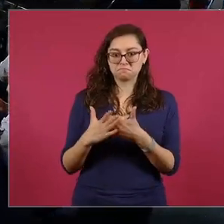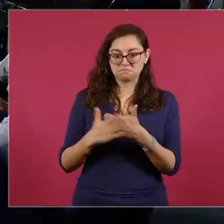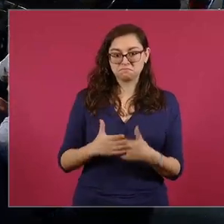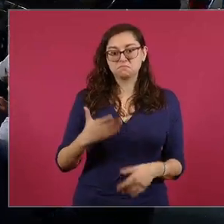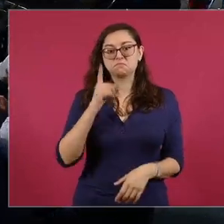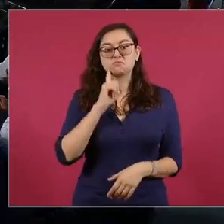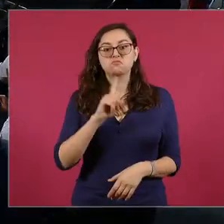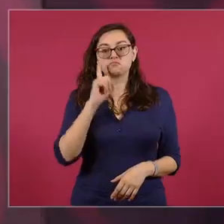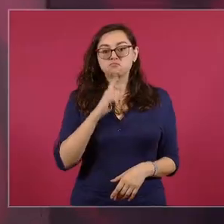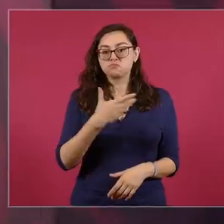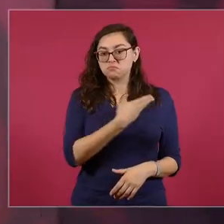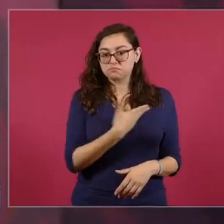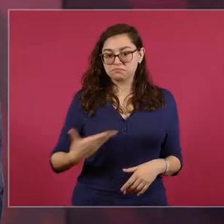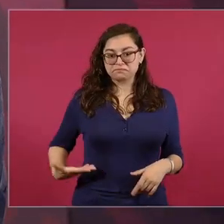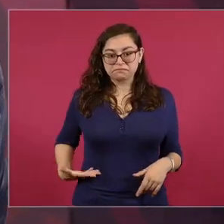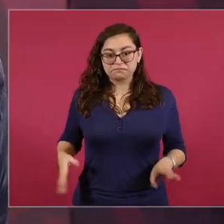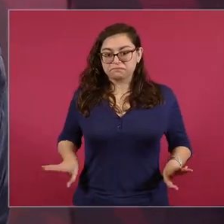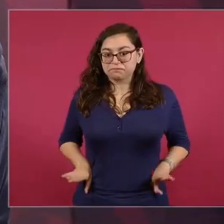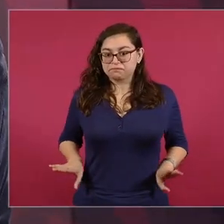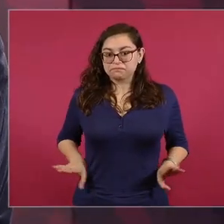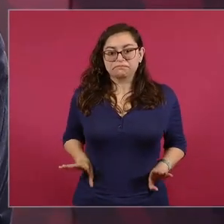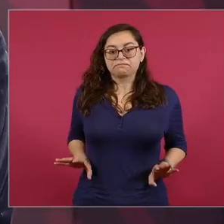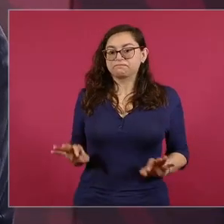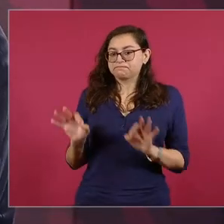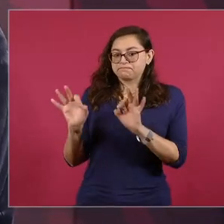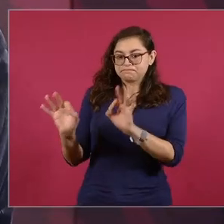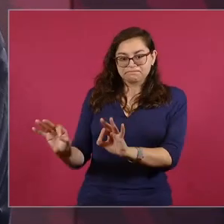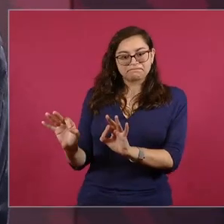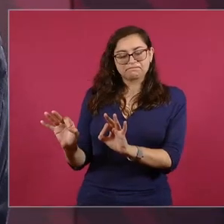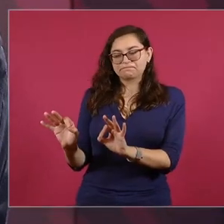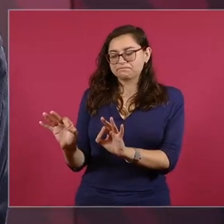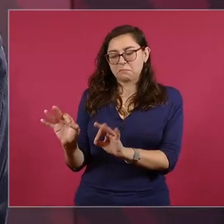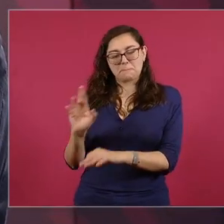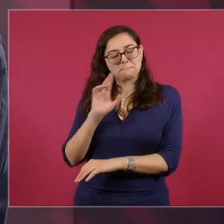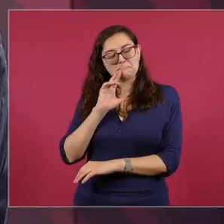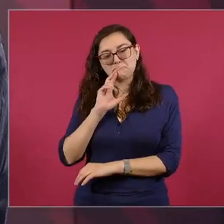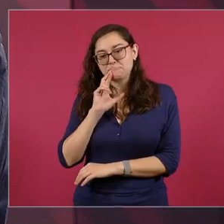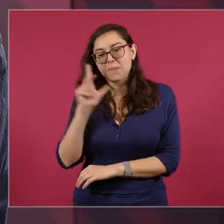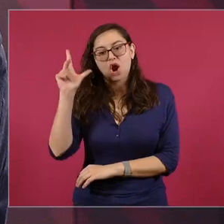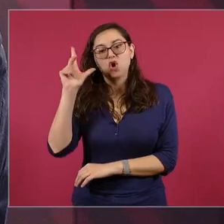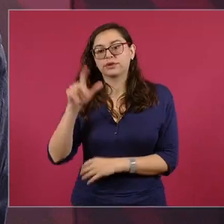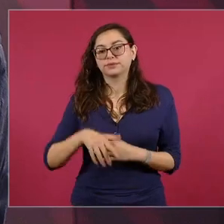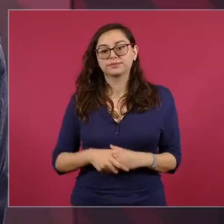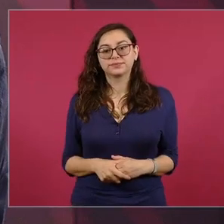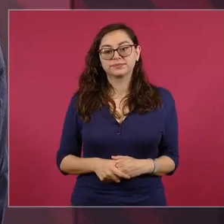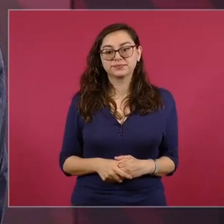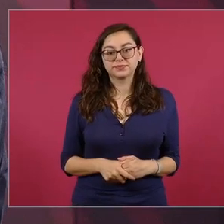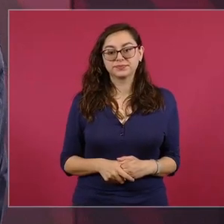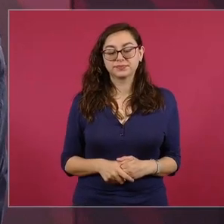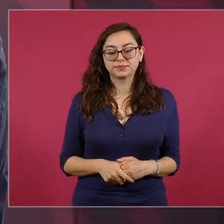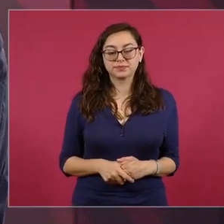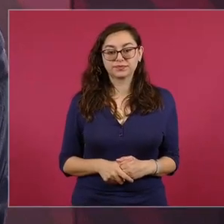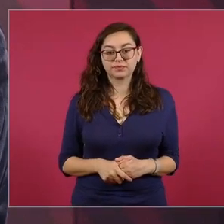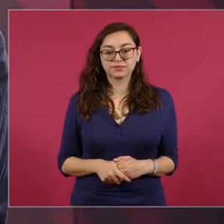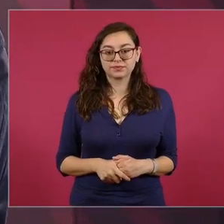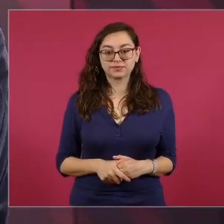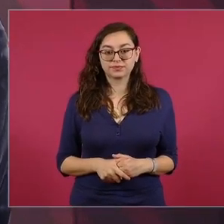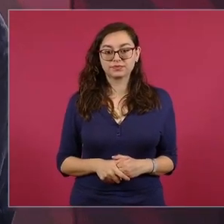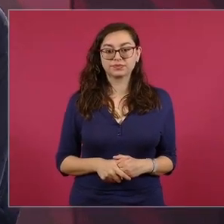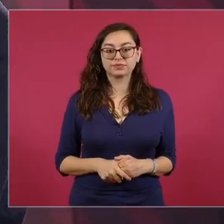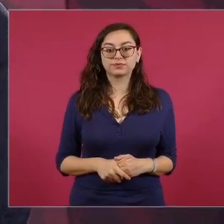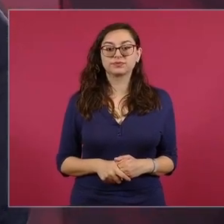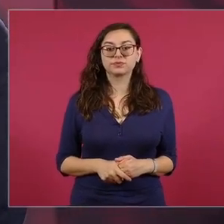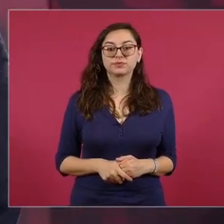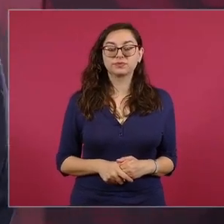de lo mejor de México